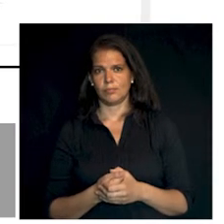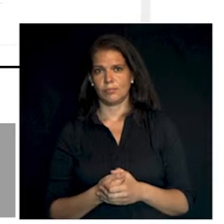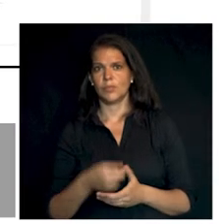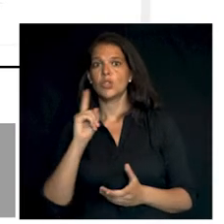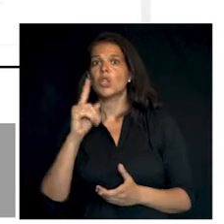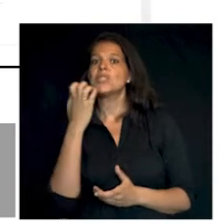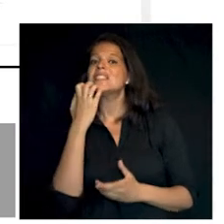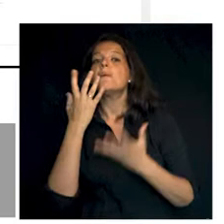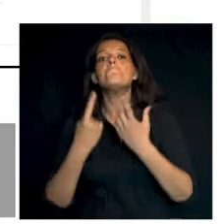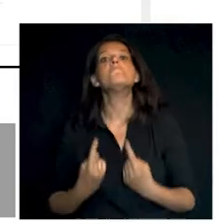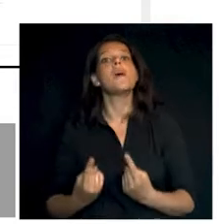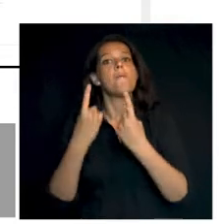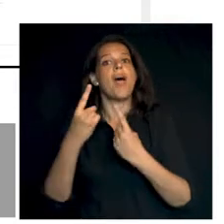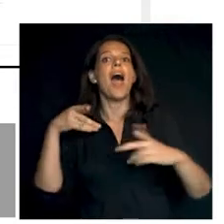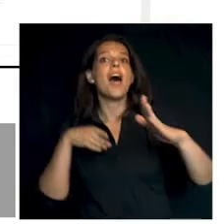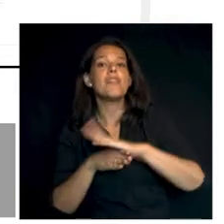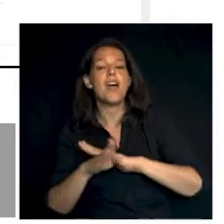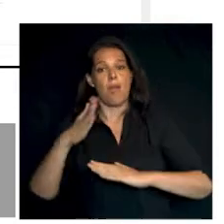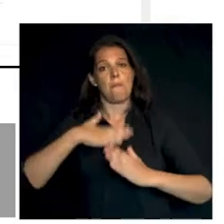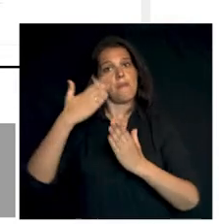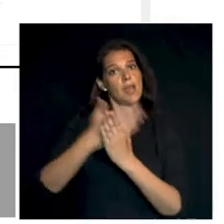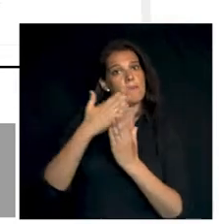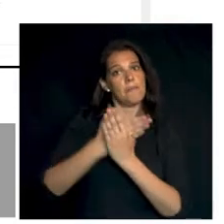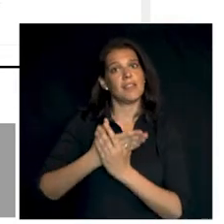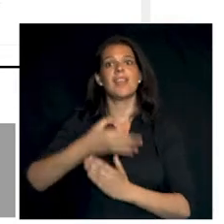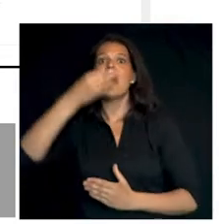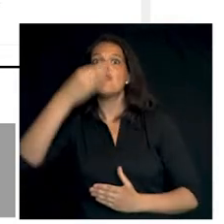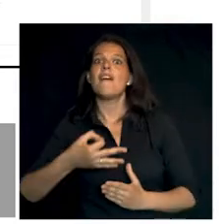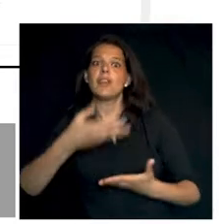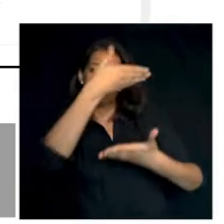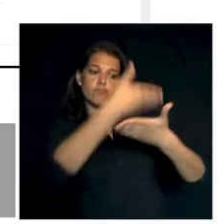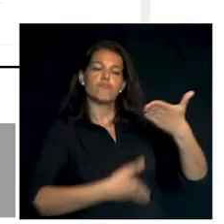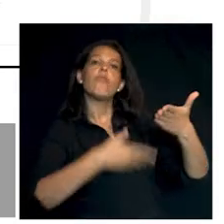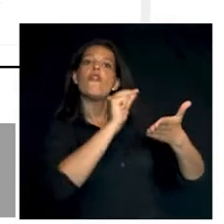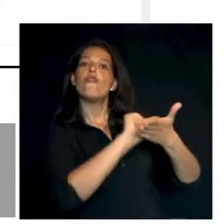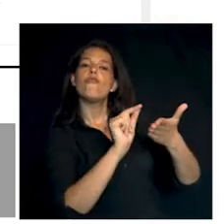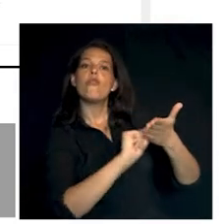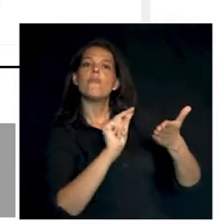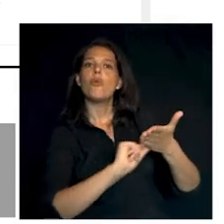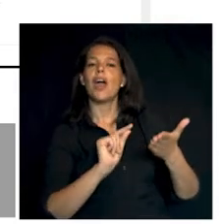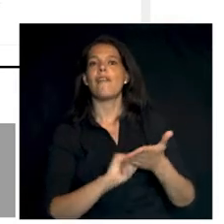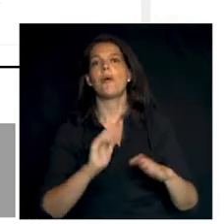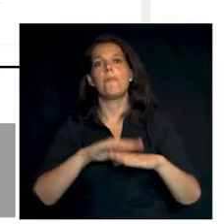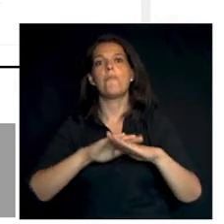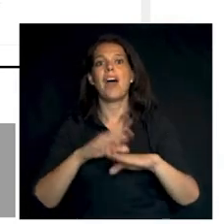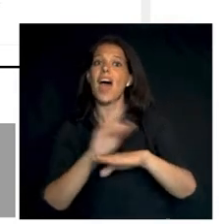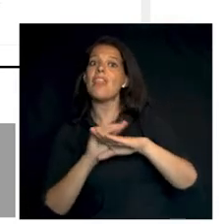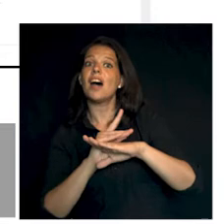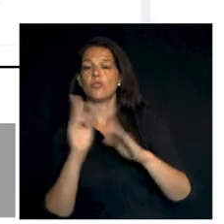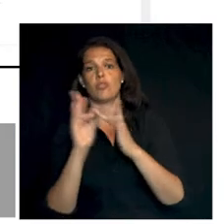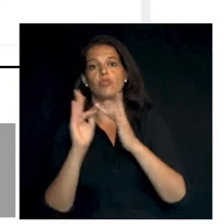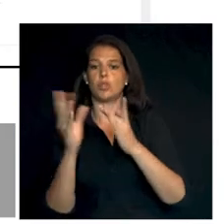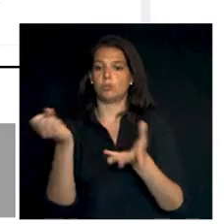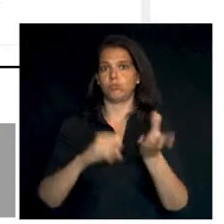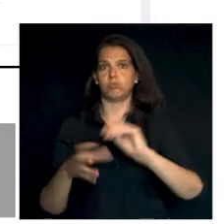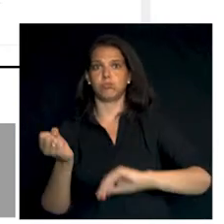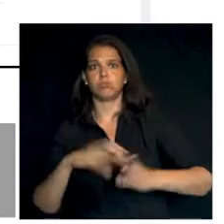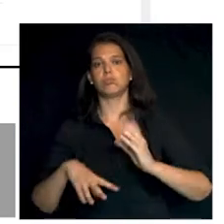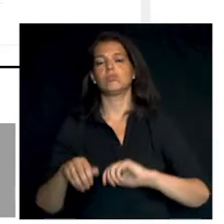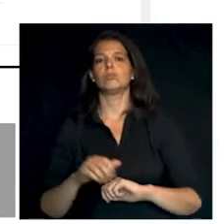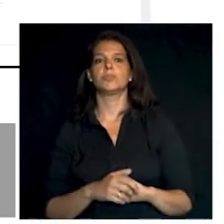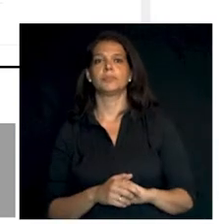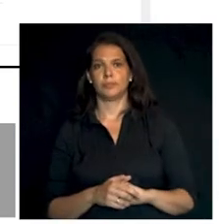Solo si es la primera vez que entras en Mi Carpeta, deberás cumplimentar un formulario para introducir tus datos de contacto.